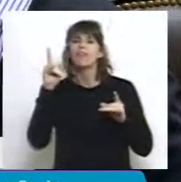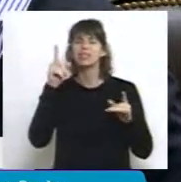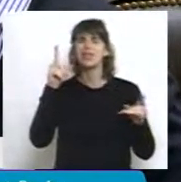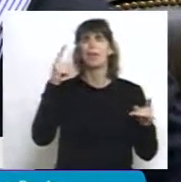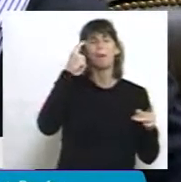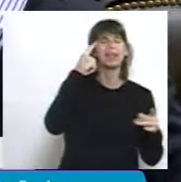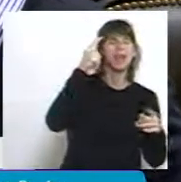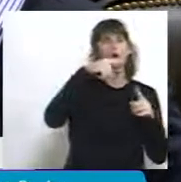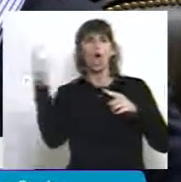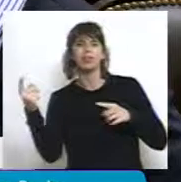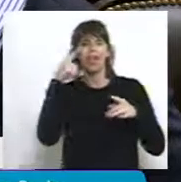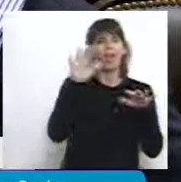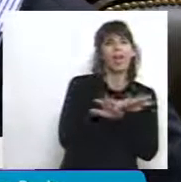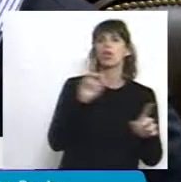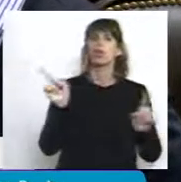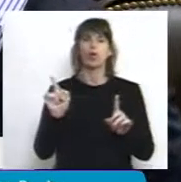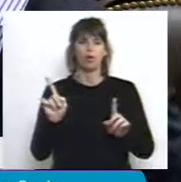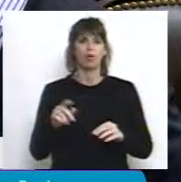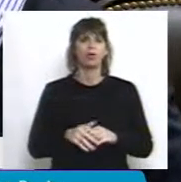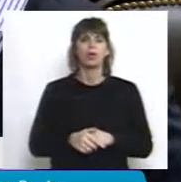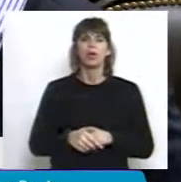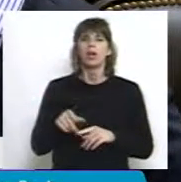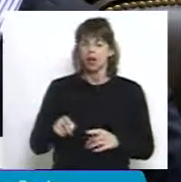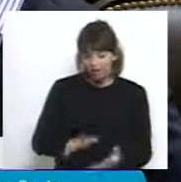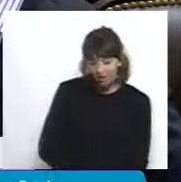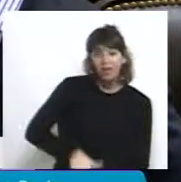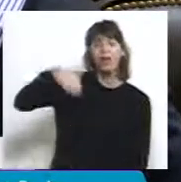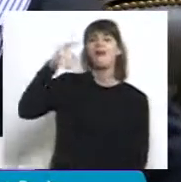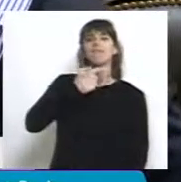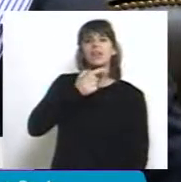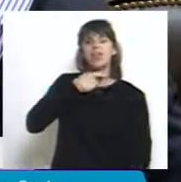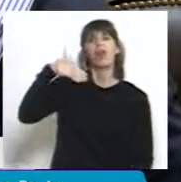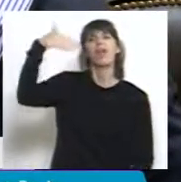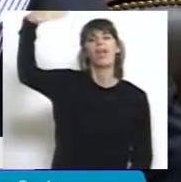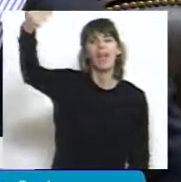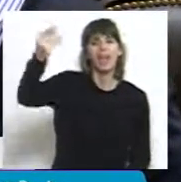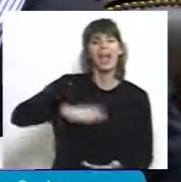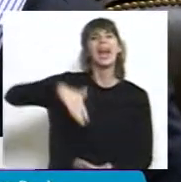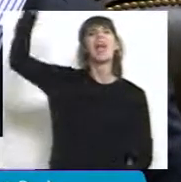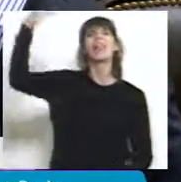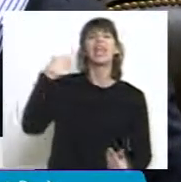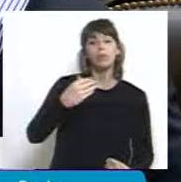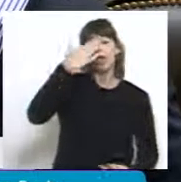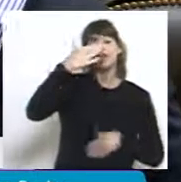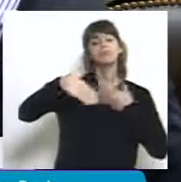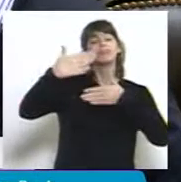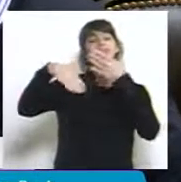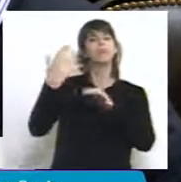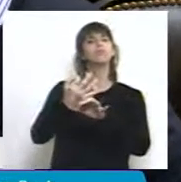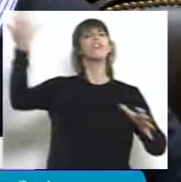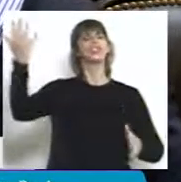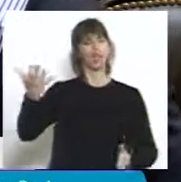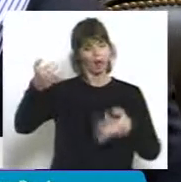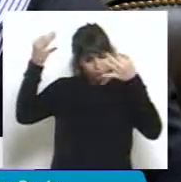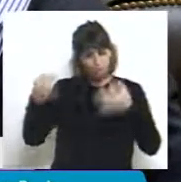En un principio uno solo quiere ser, pero después uno se termina convirtiendo en profesionales, en partes de un